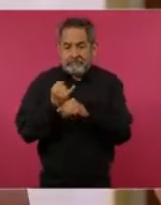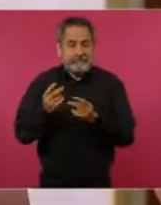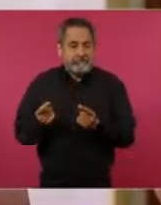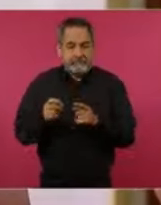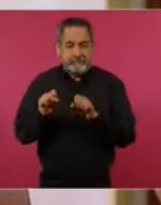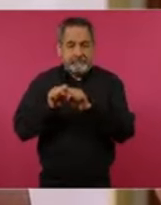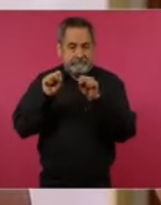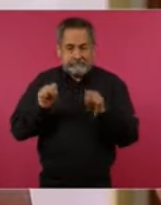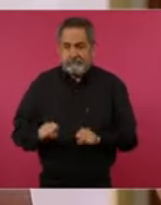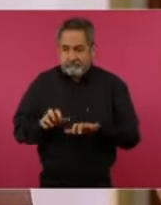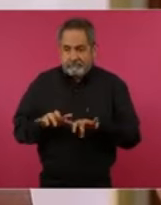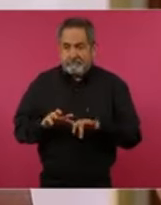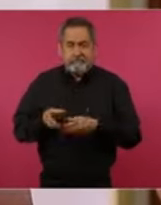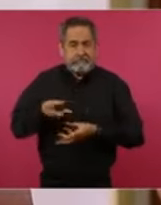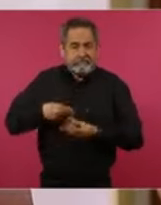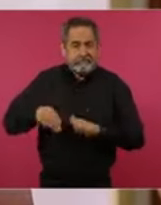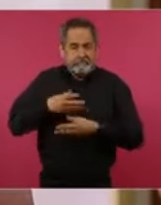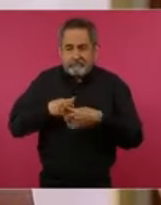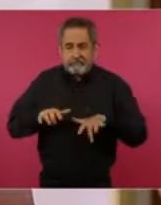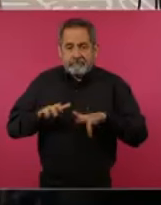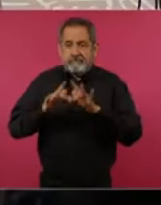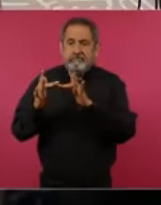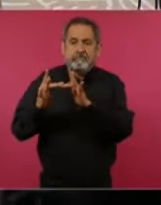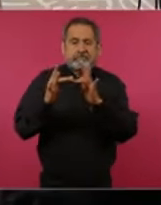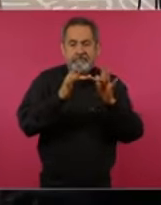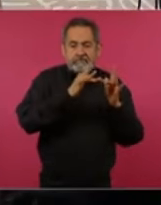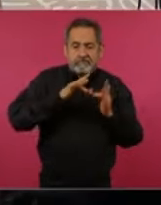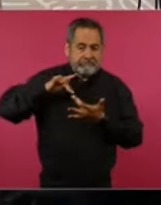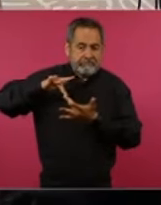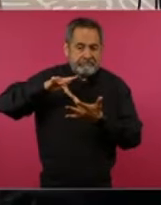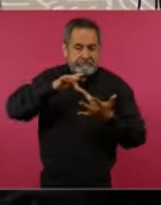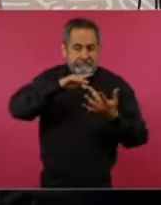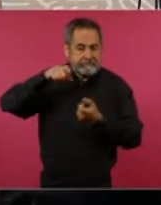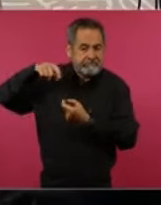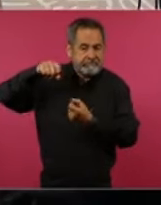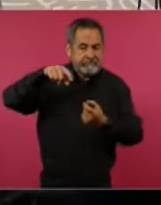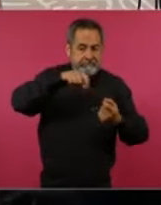mantener la comunicación de internet,